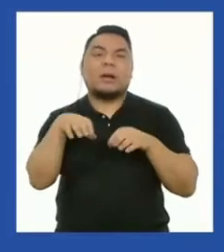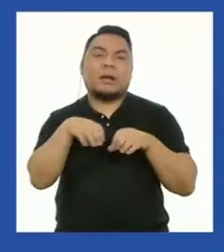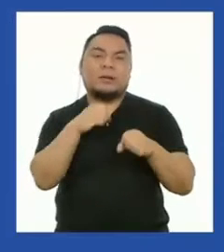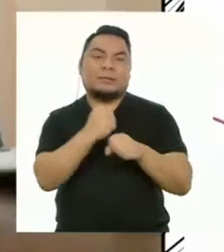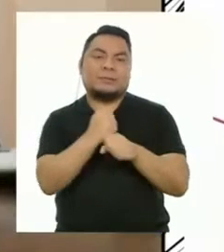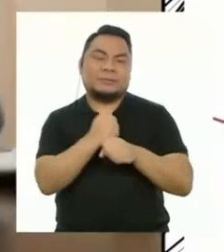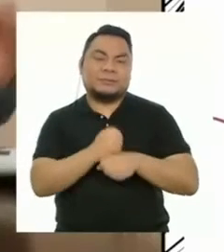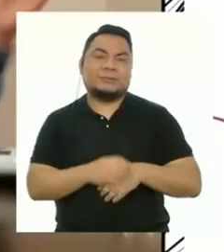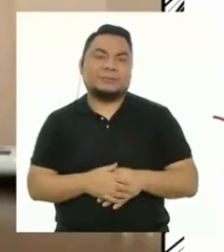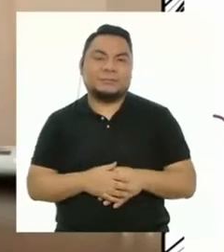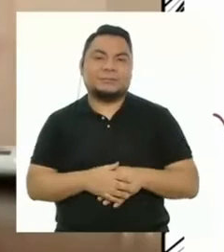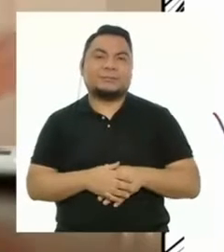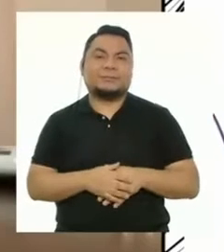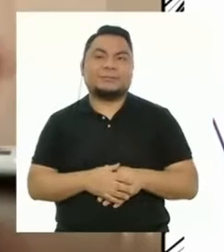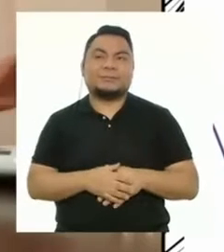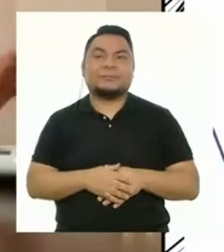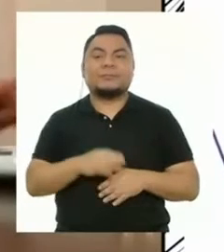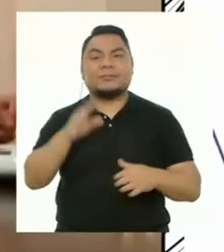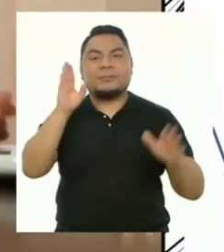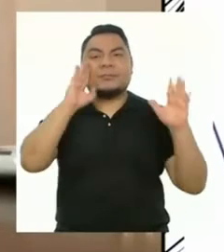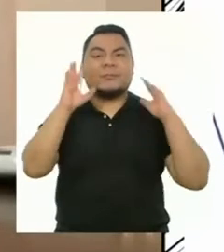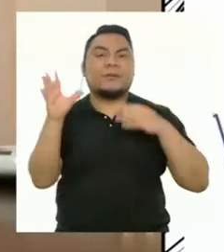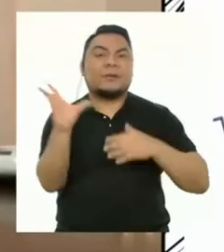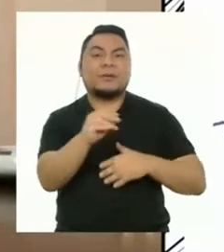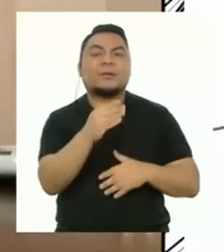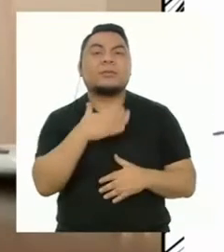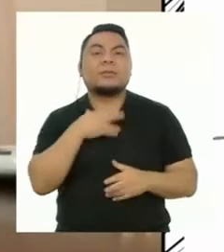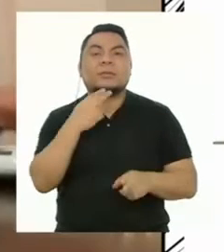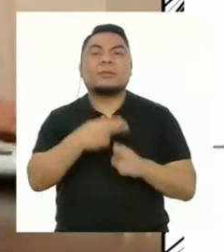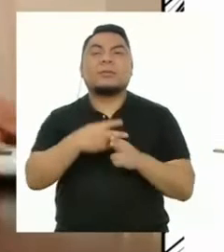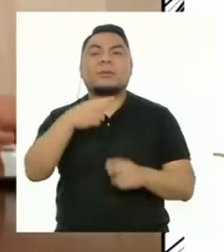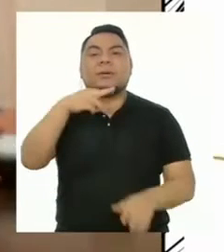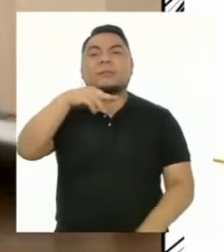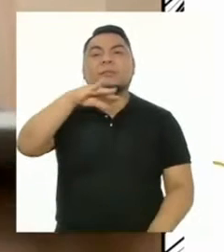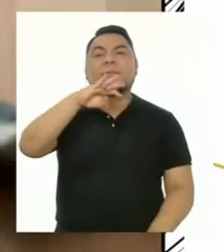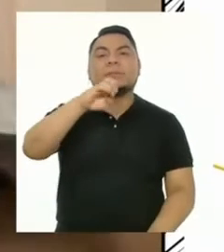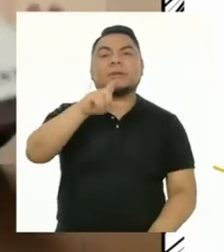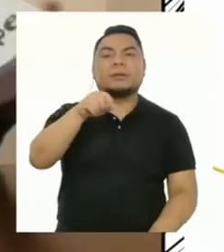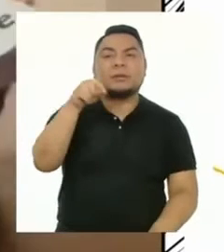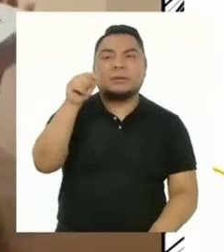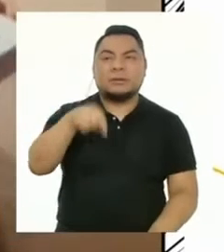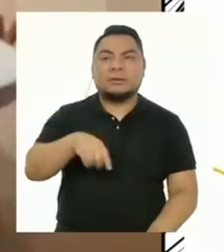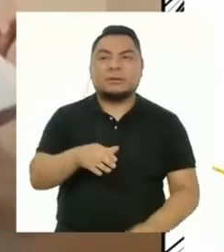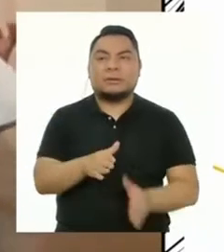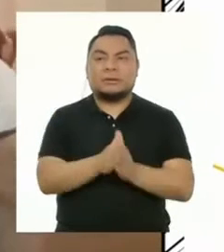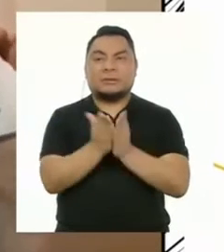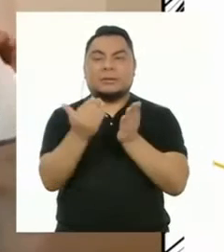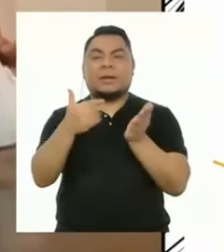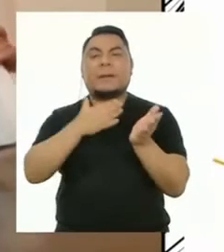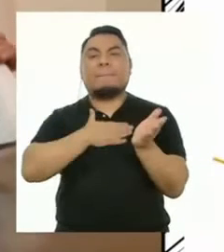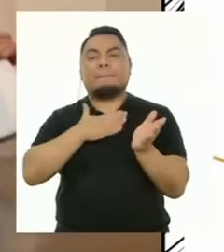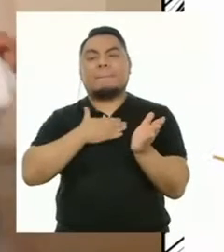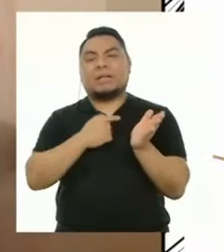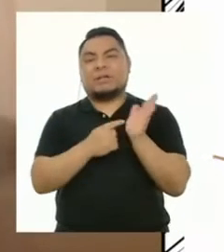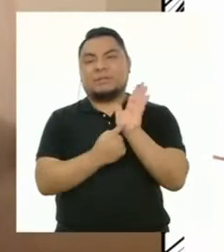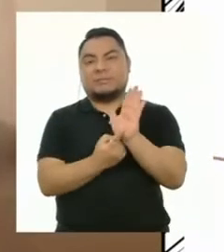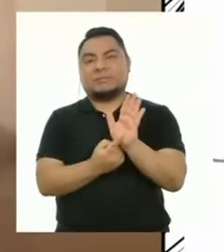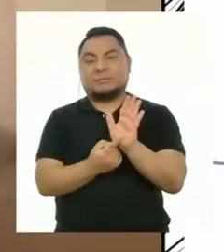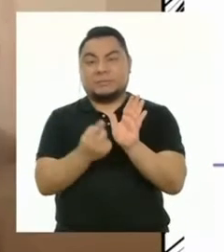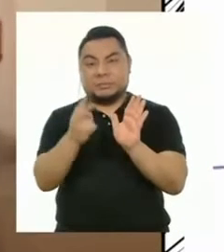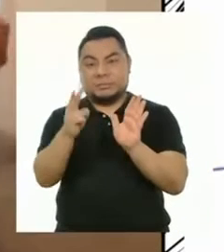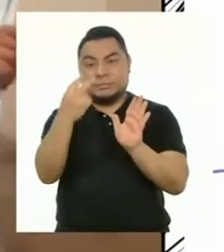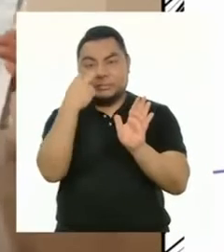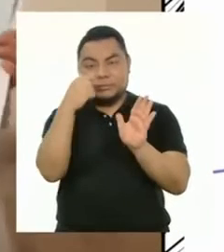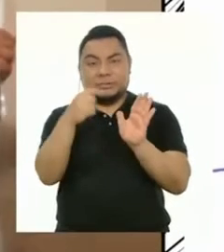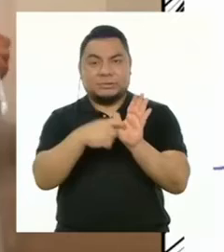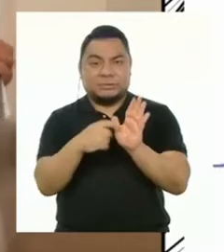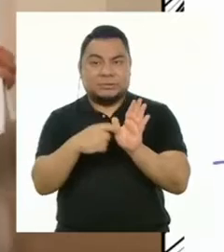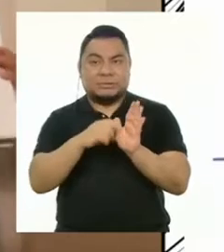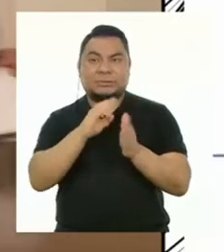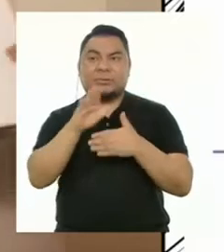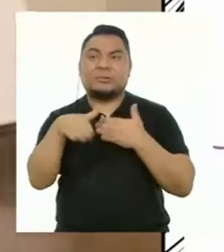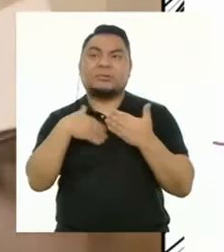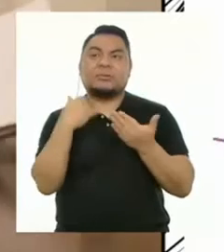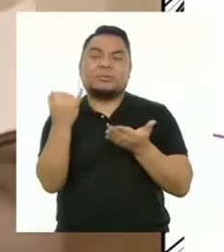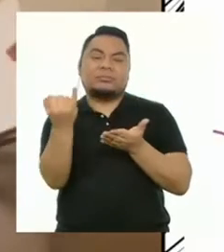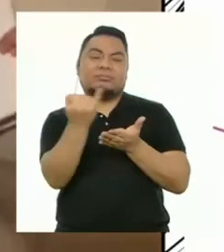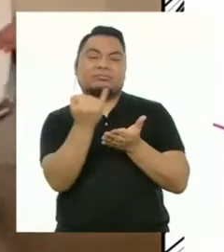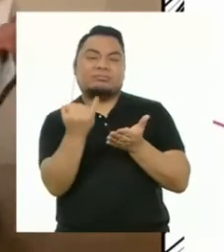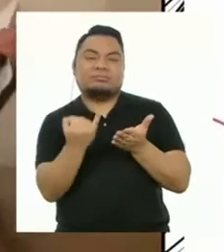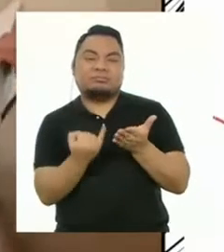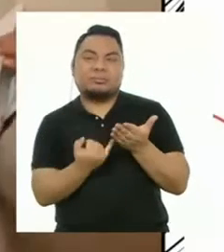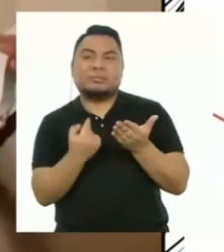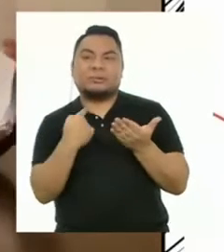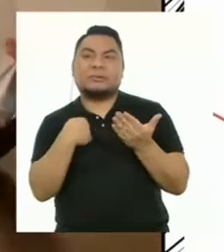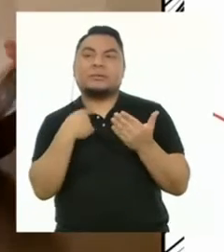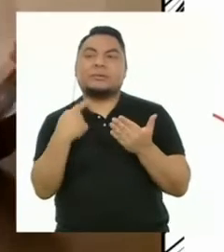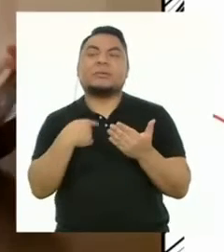actividades. Hola a todos, yo soy Miguel y este de acá es mi portafolio. Como pueden ver, lo he decorado.